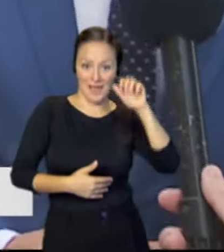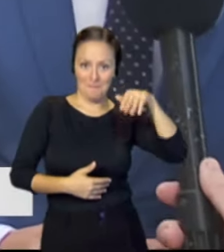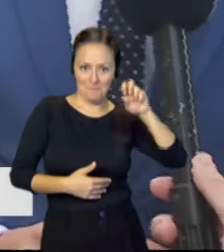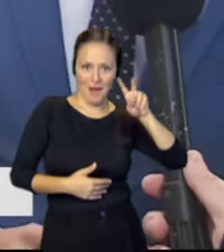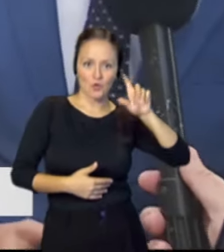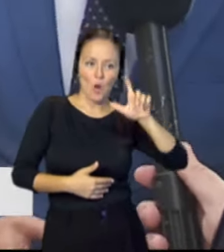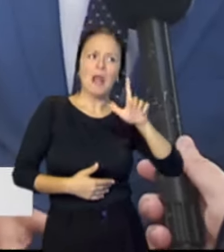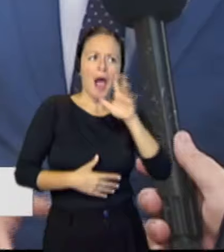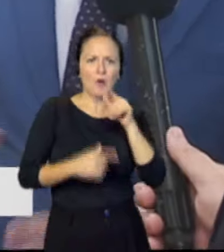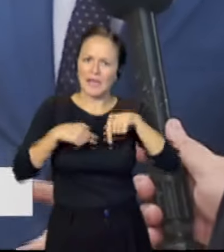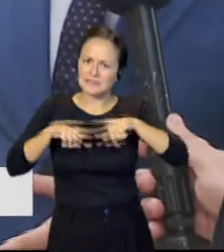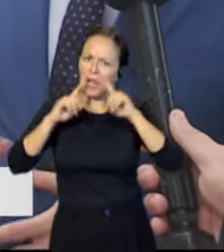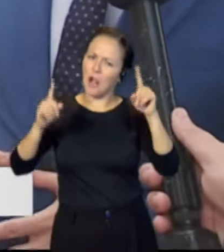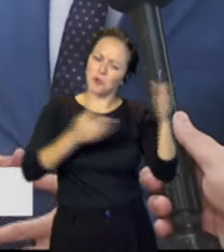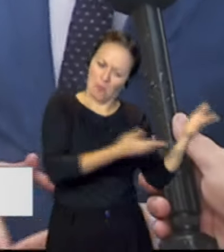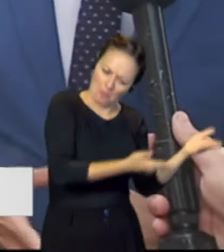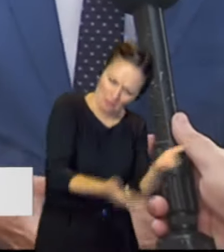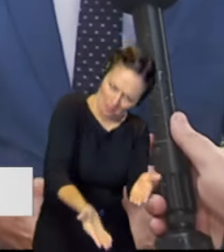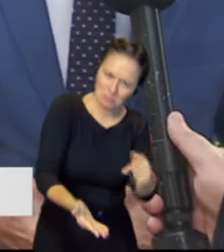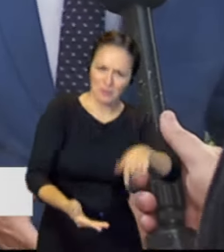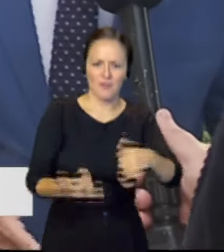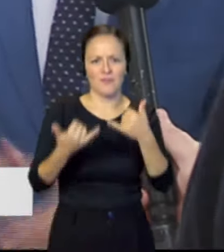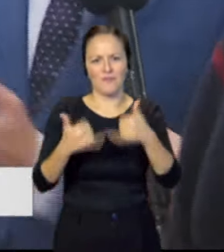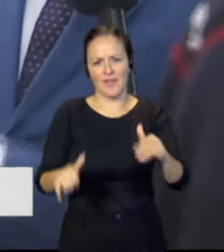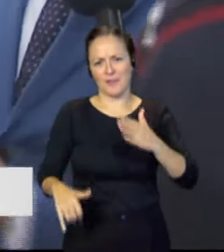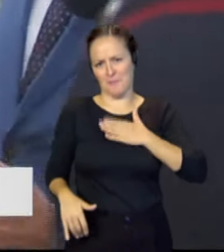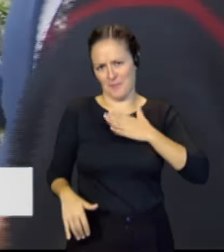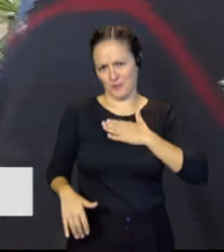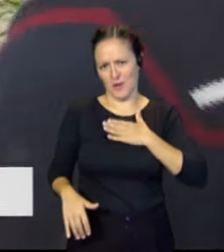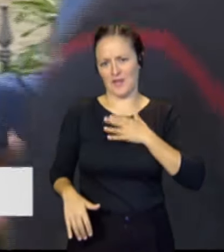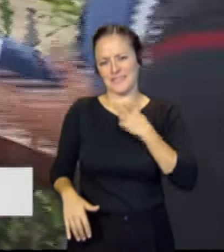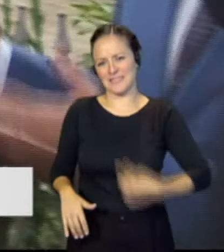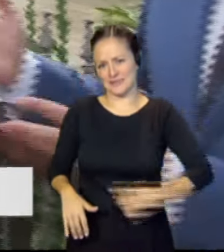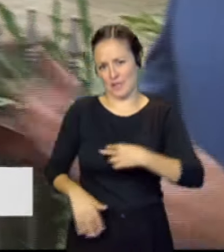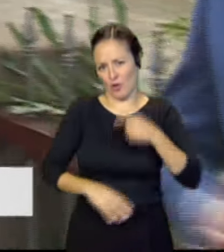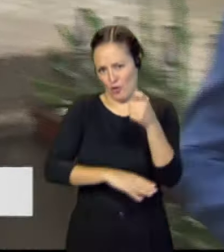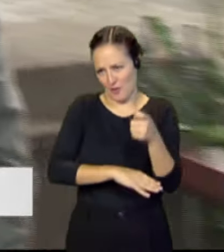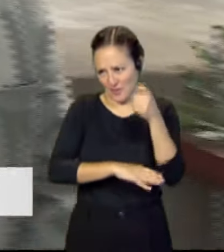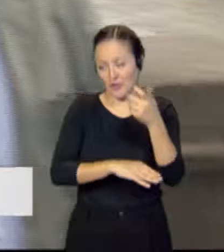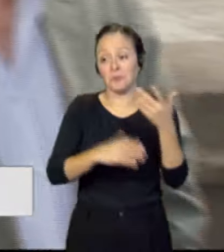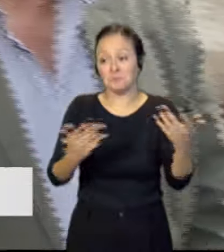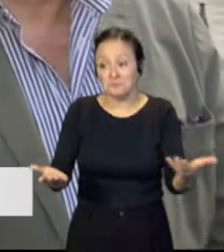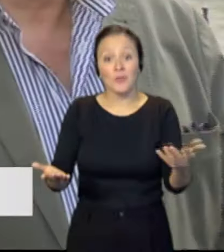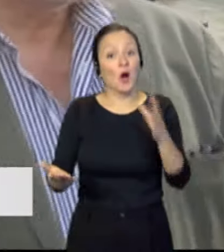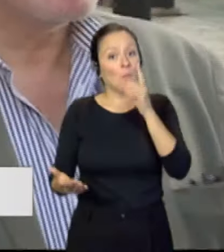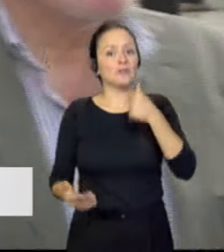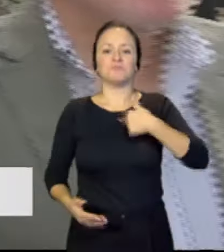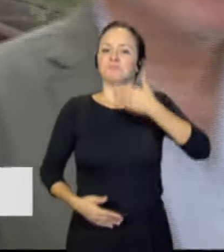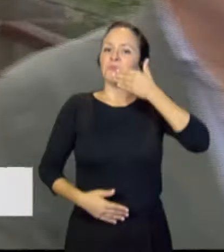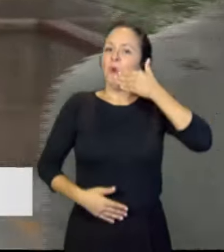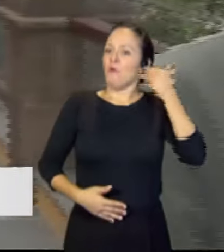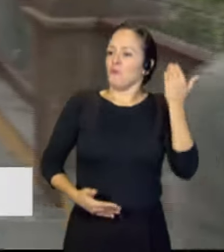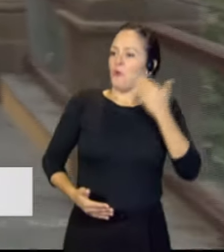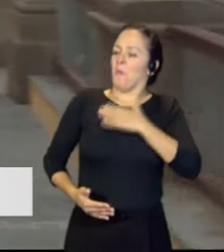fiestas mayores en las fiestas patronales de Santiago de los Caballeros. Y por eso, en el día de hoy, pues tenemos este orgullo, este placer,